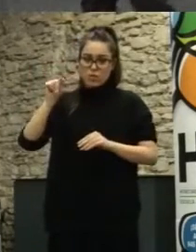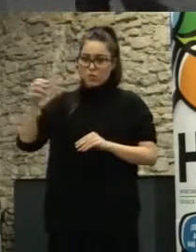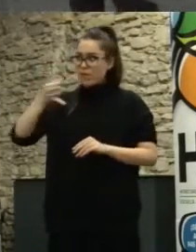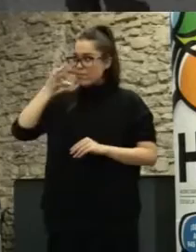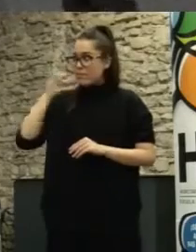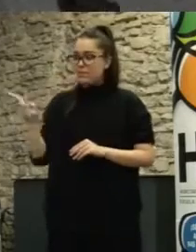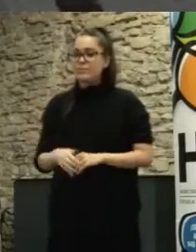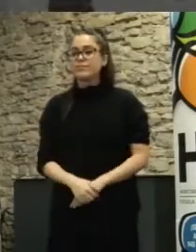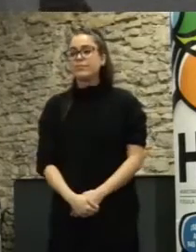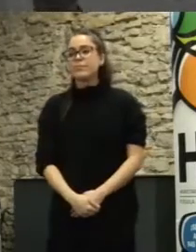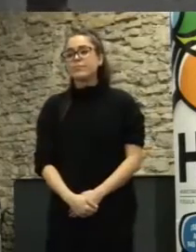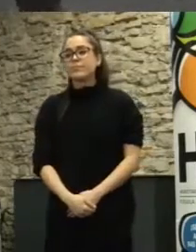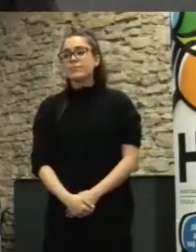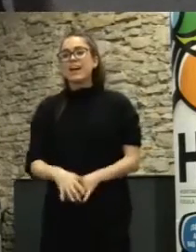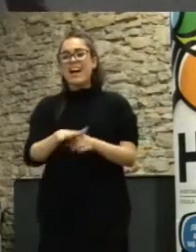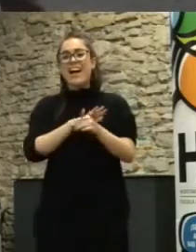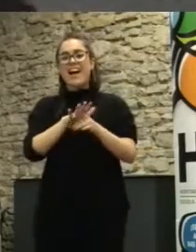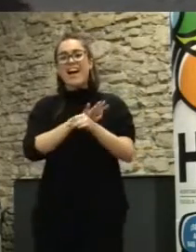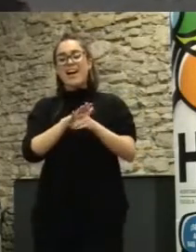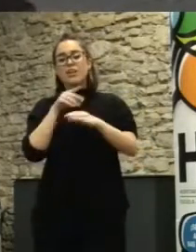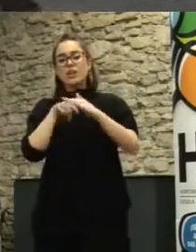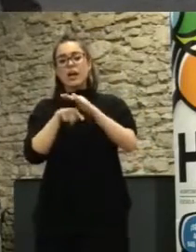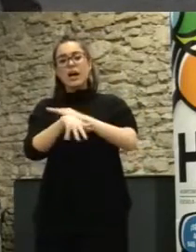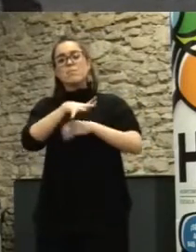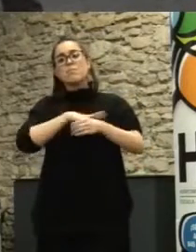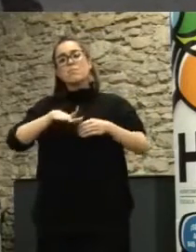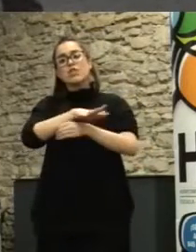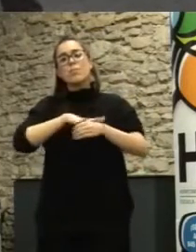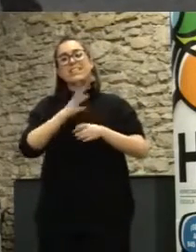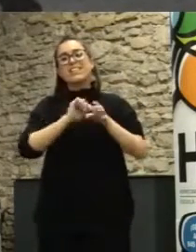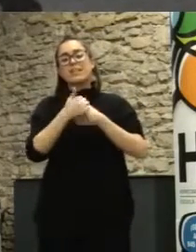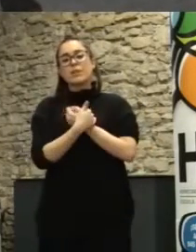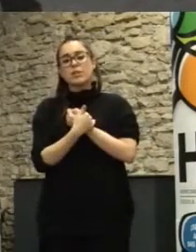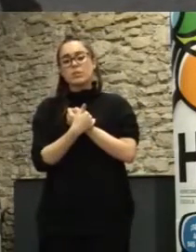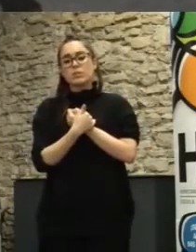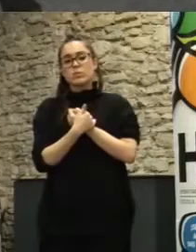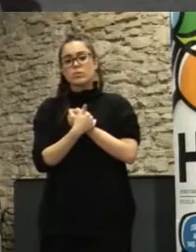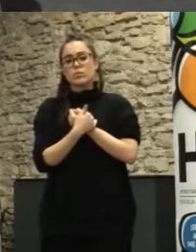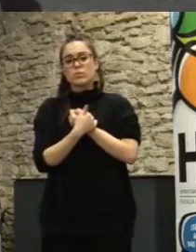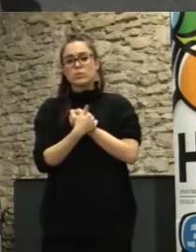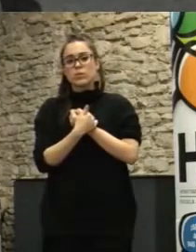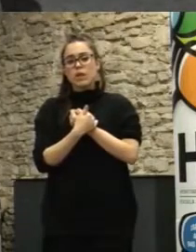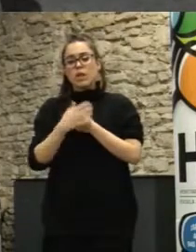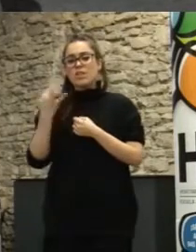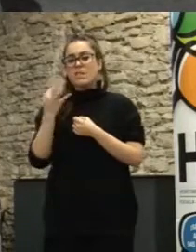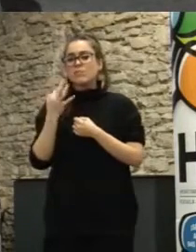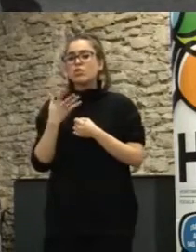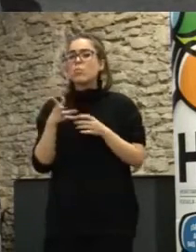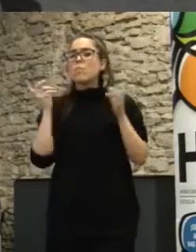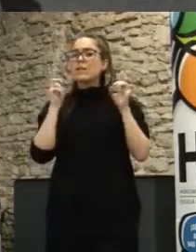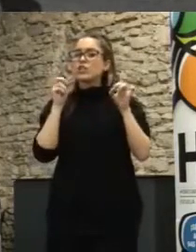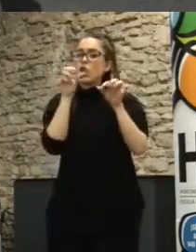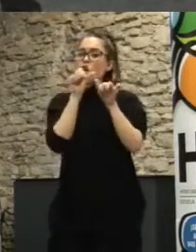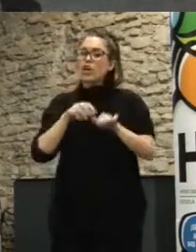importante en todos los ámbitos de gestión y en el ámbito de la participación que cada vez utilicemos metodologías más científicas